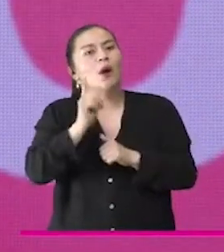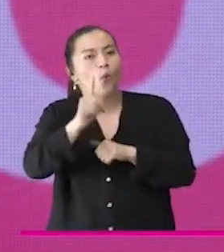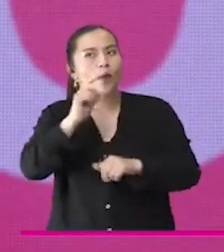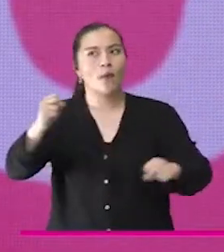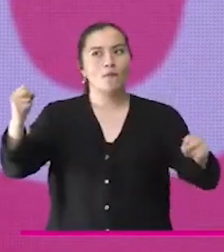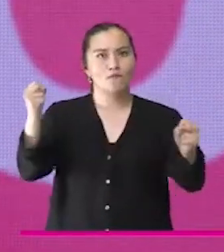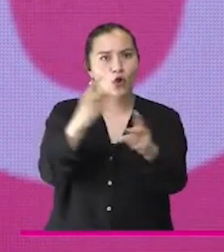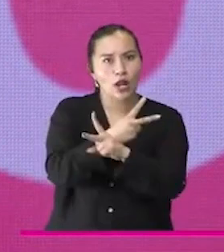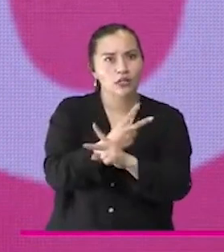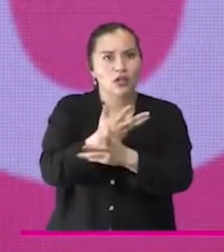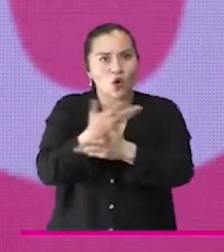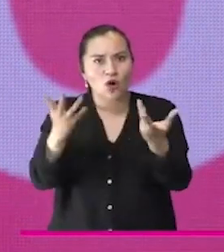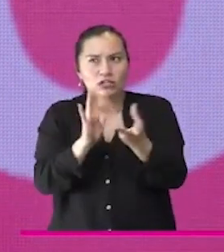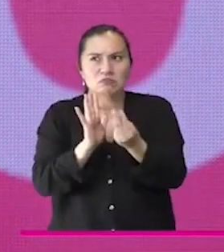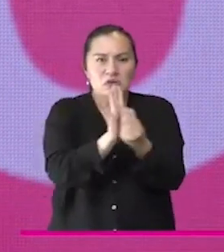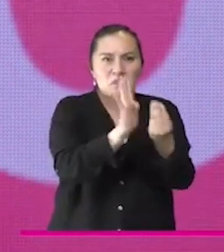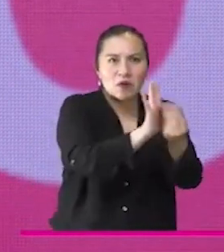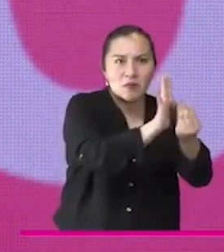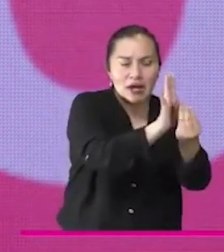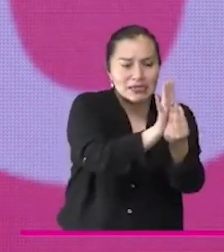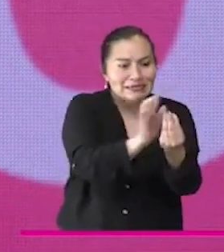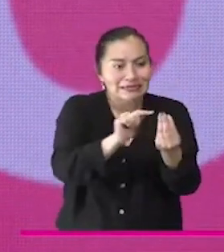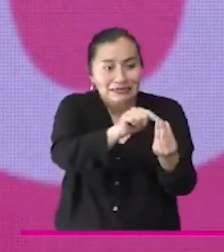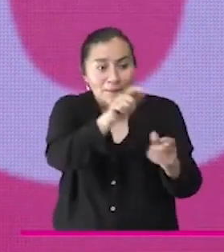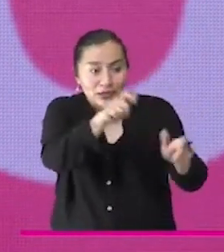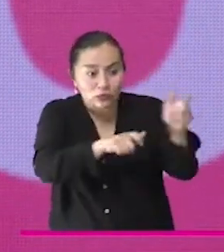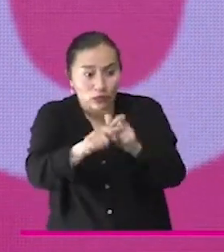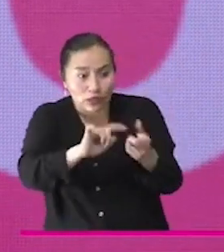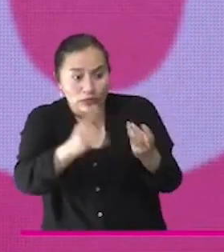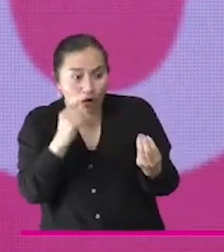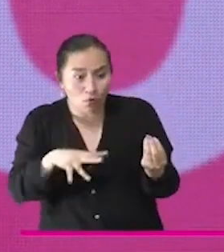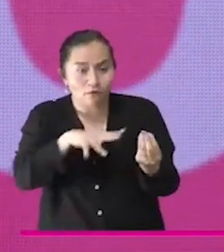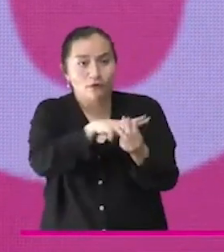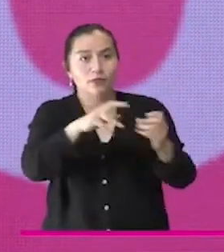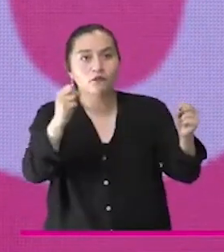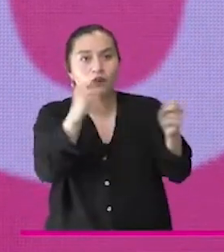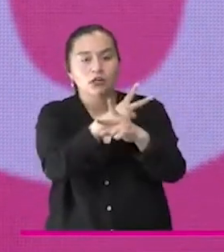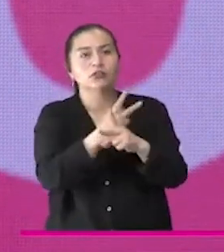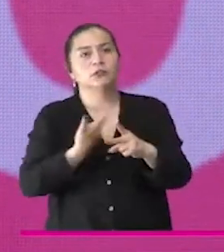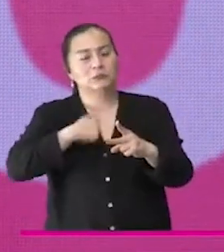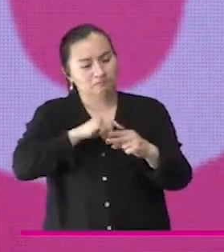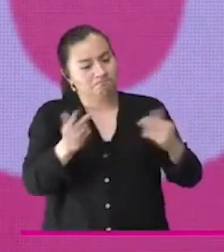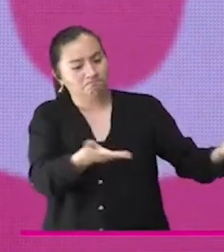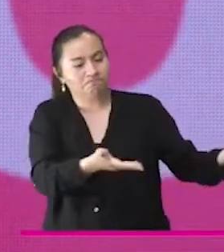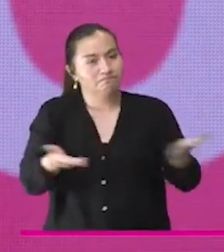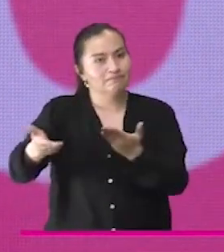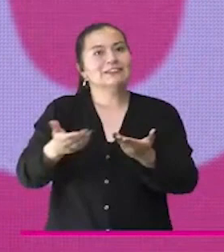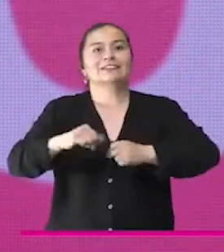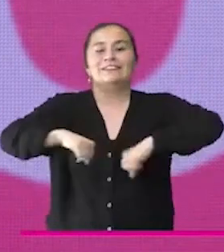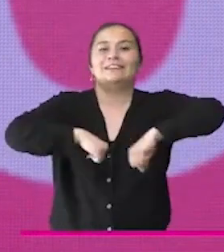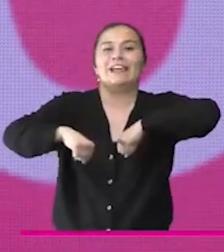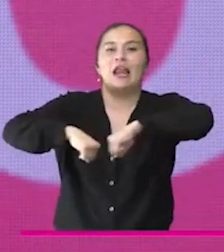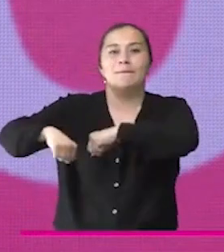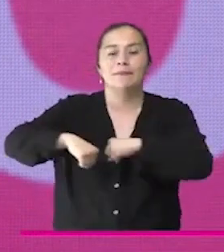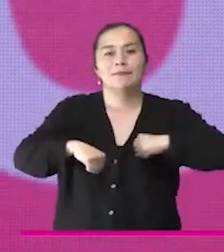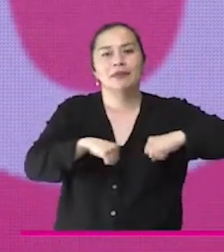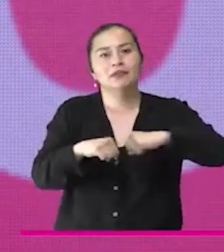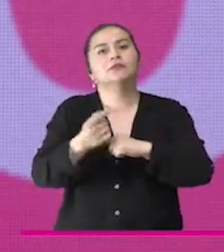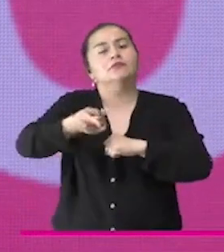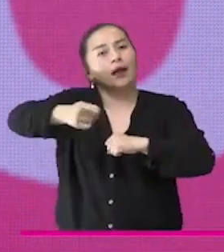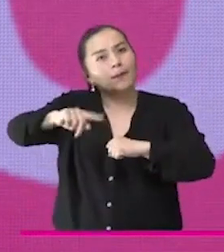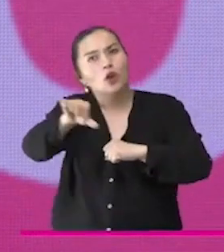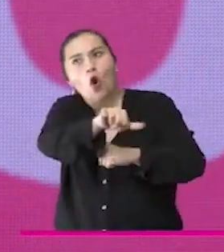desde todos nuestros servicios priorizamos a las víctimas para que puedan ingresar a nuestros servicios, así como priorizamos otras